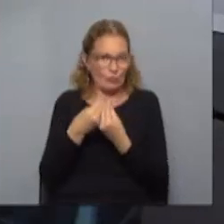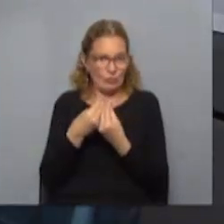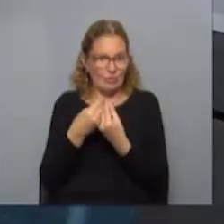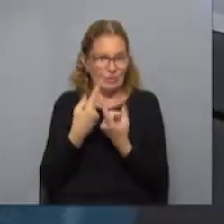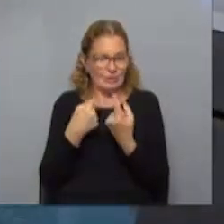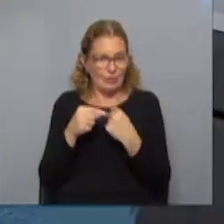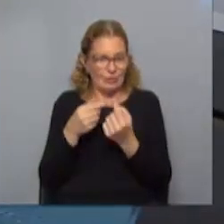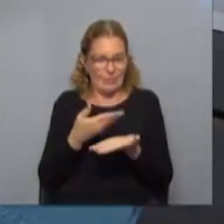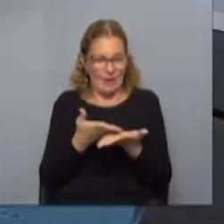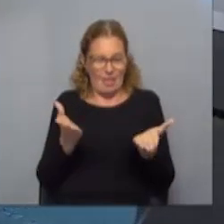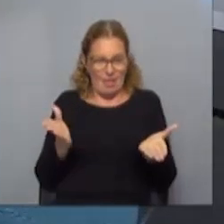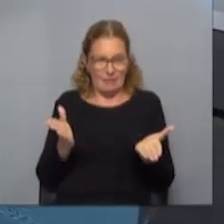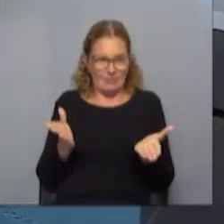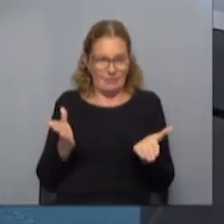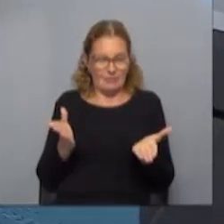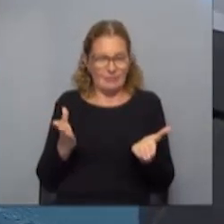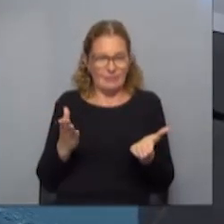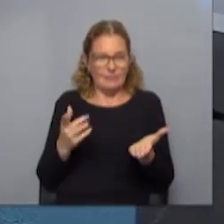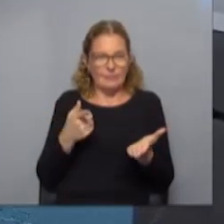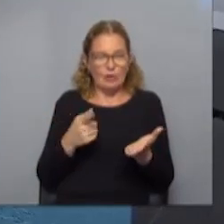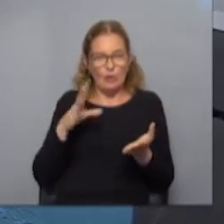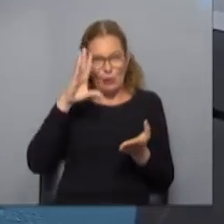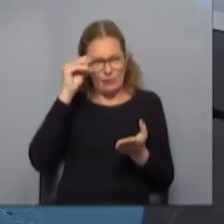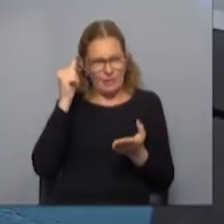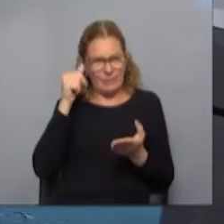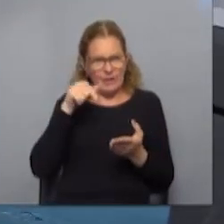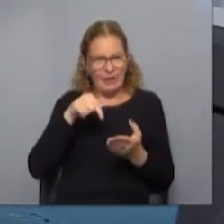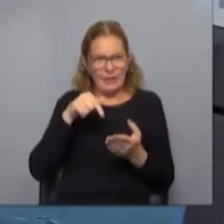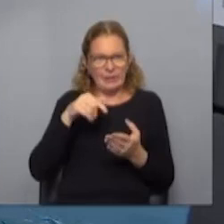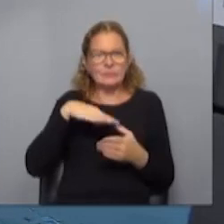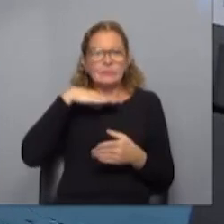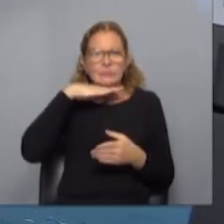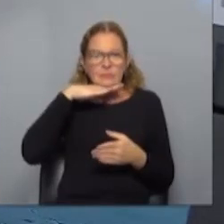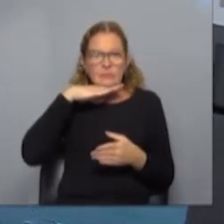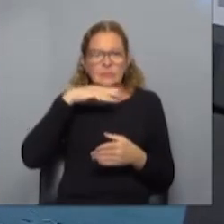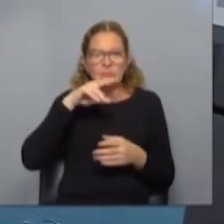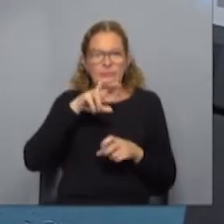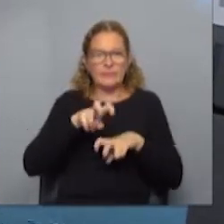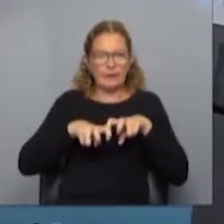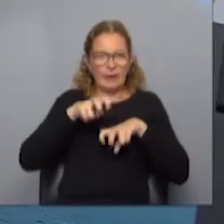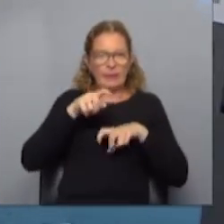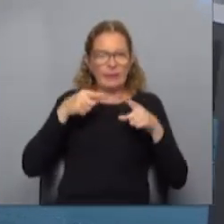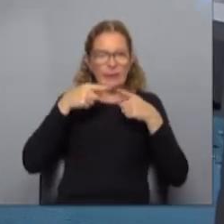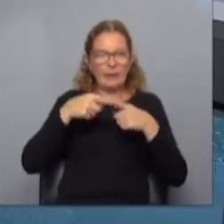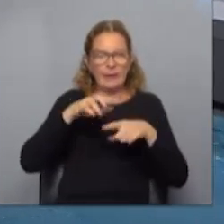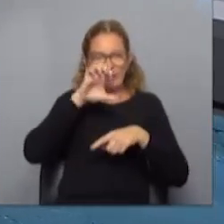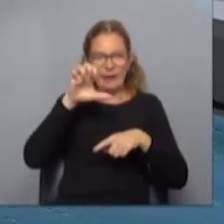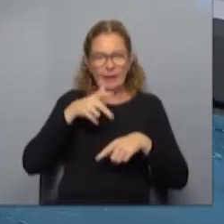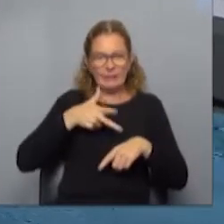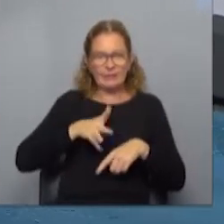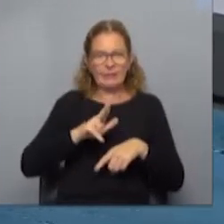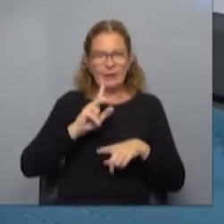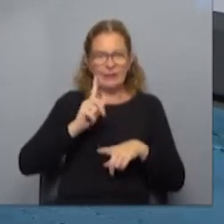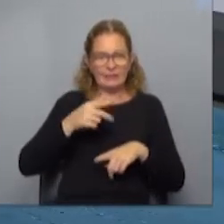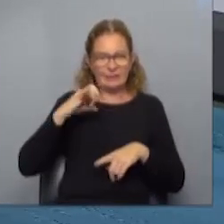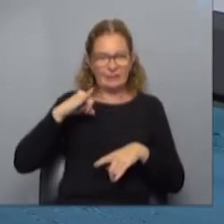disponible para ofrecer, ¿no? No nos olvidemos que ahí estuvieron hasta Canelones, Piriápolis, Punta del Este y hasta Rocha, inclusive